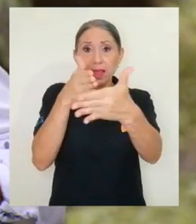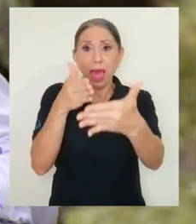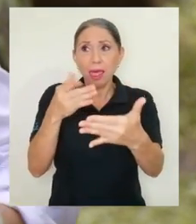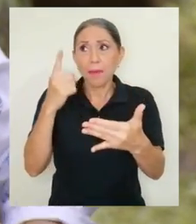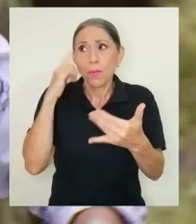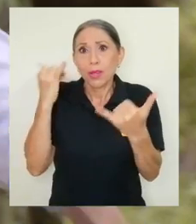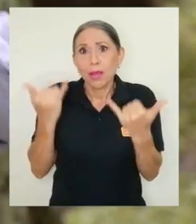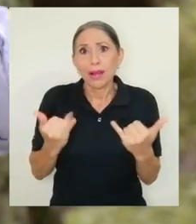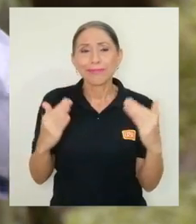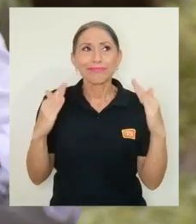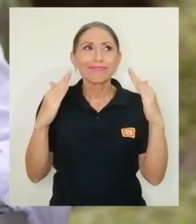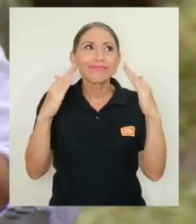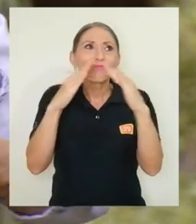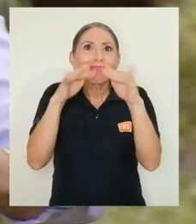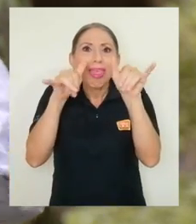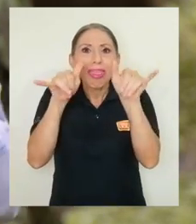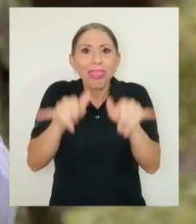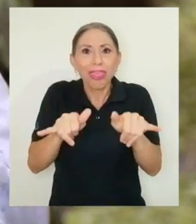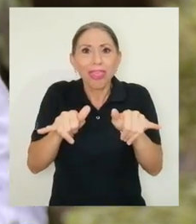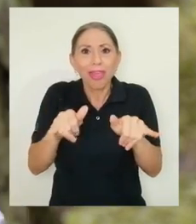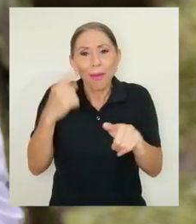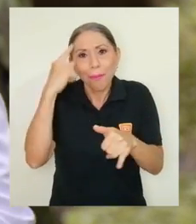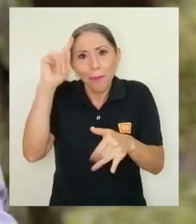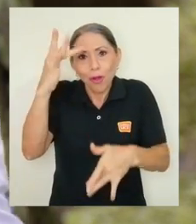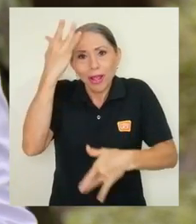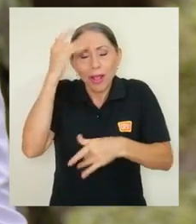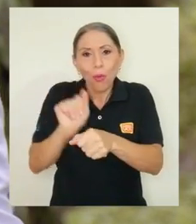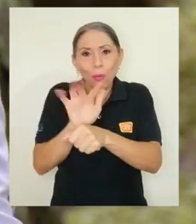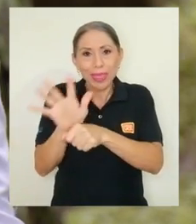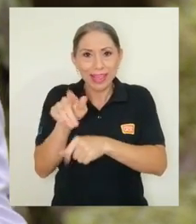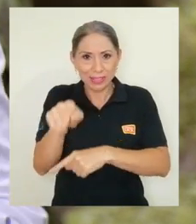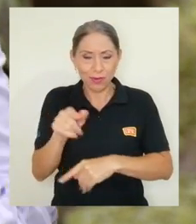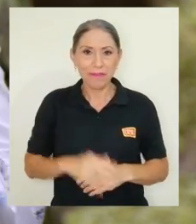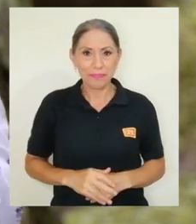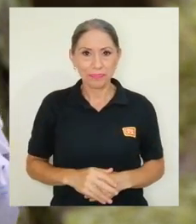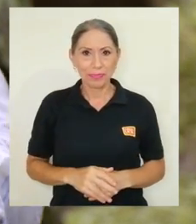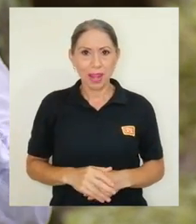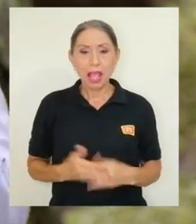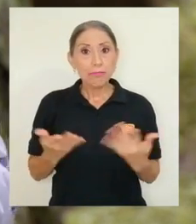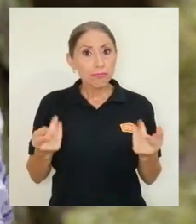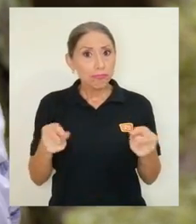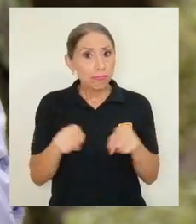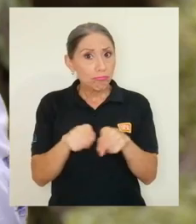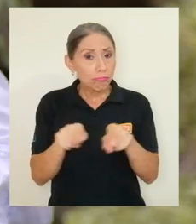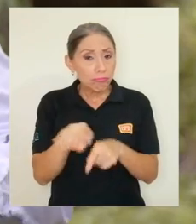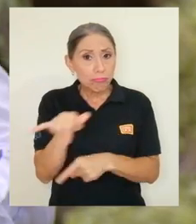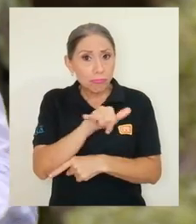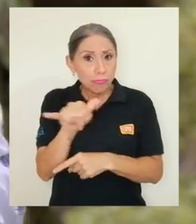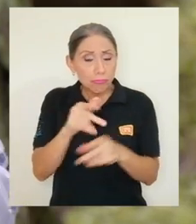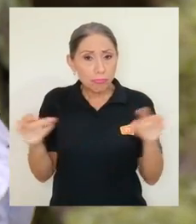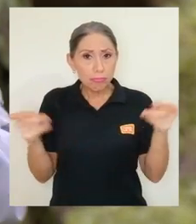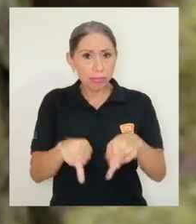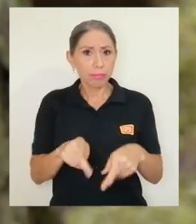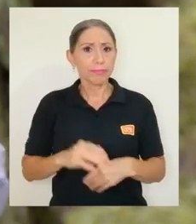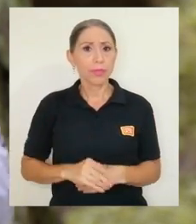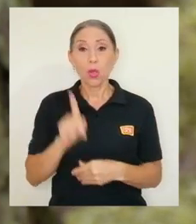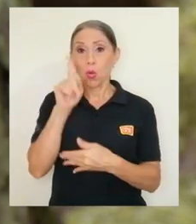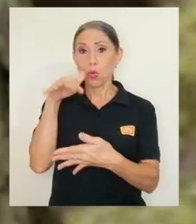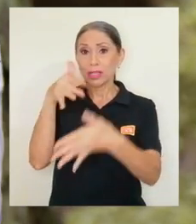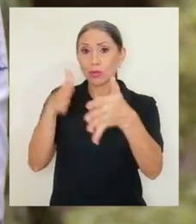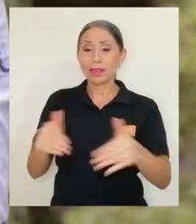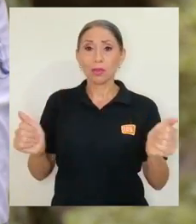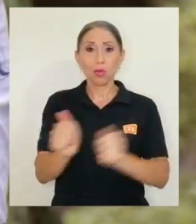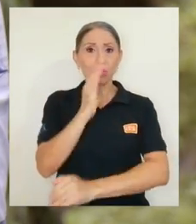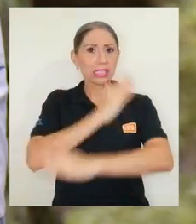de alguna manera, encierro virtual al que nos mandó la COVID-19. ¿Sucede de alguna manera lo mismo? ¿Cómo se ve afectado un